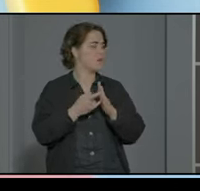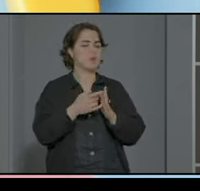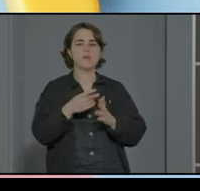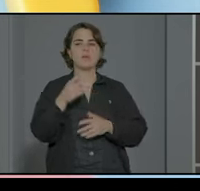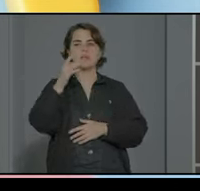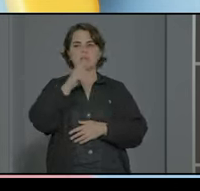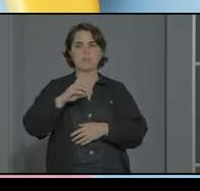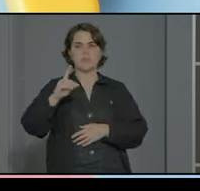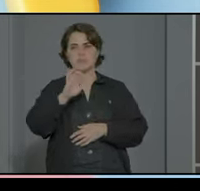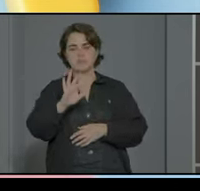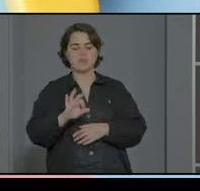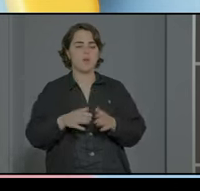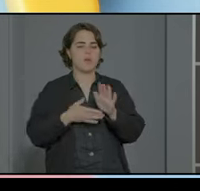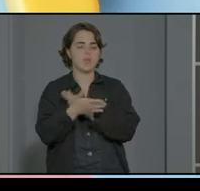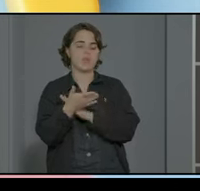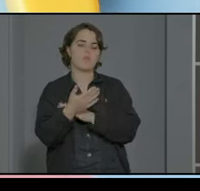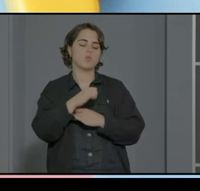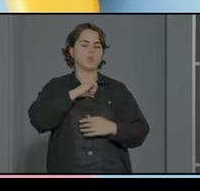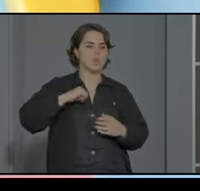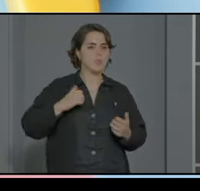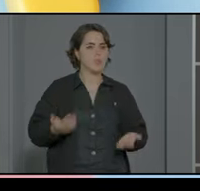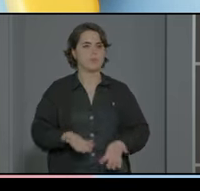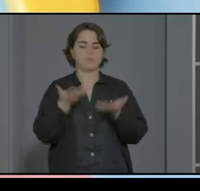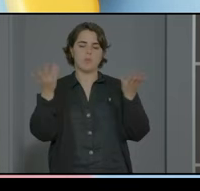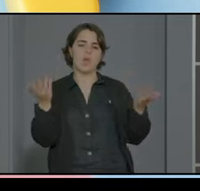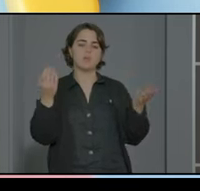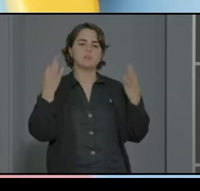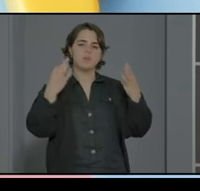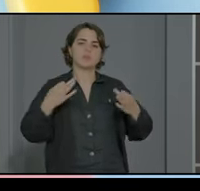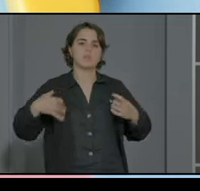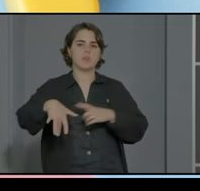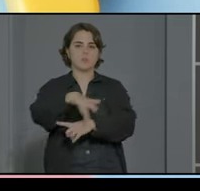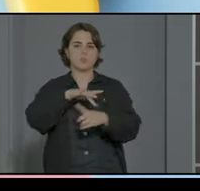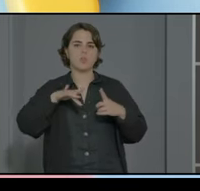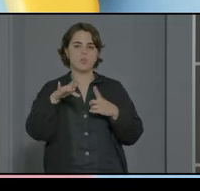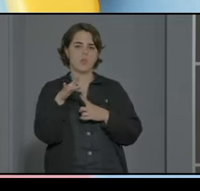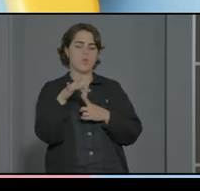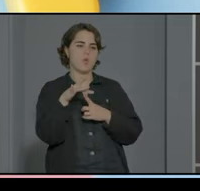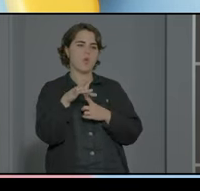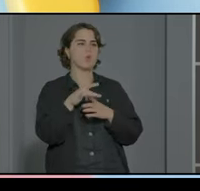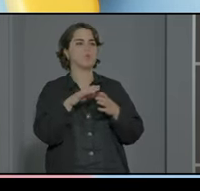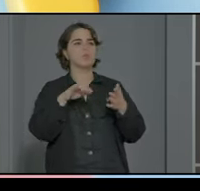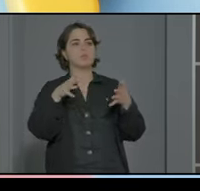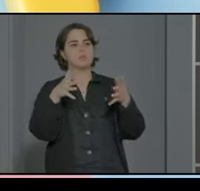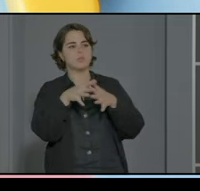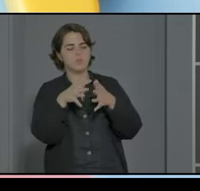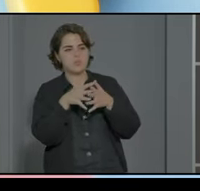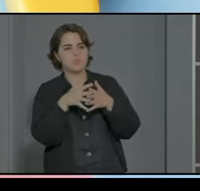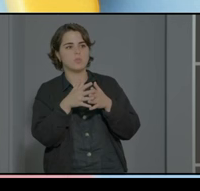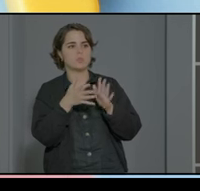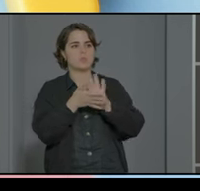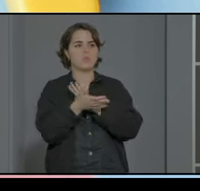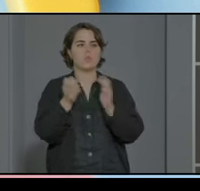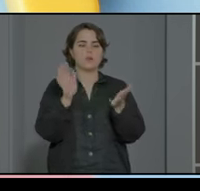fortalecer esa autonomía y bueno siempre desde un entorno pues eso sabemos estructurado de tranquilidad